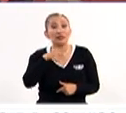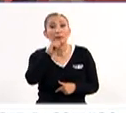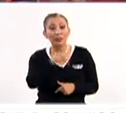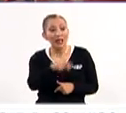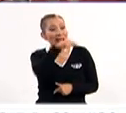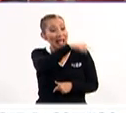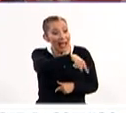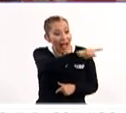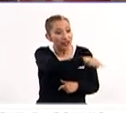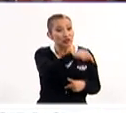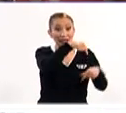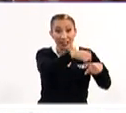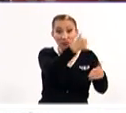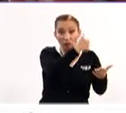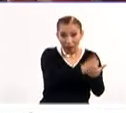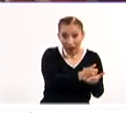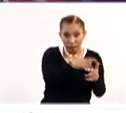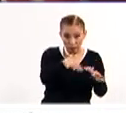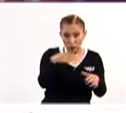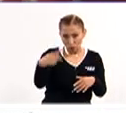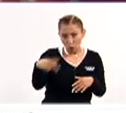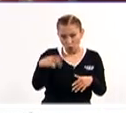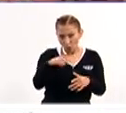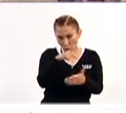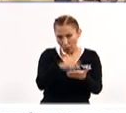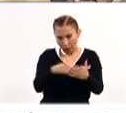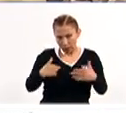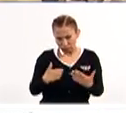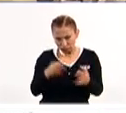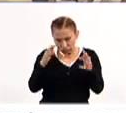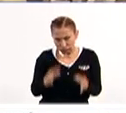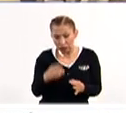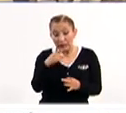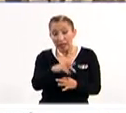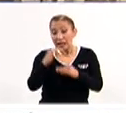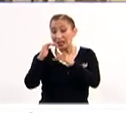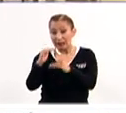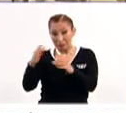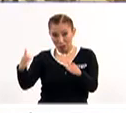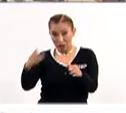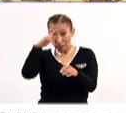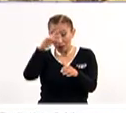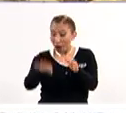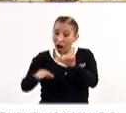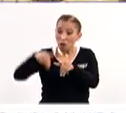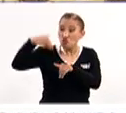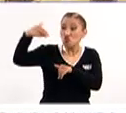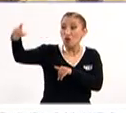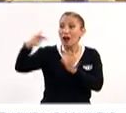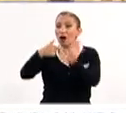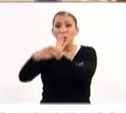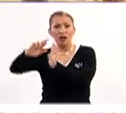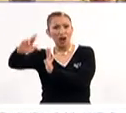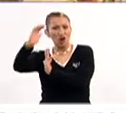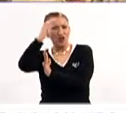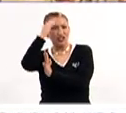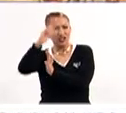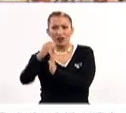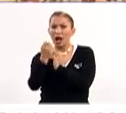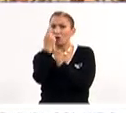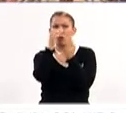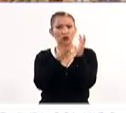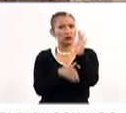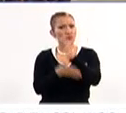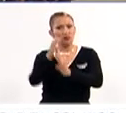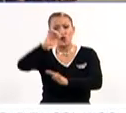también salgan de las ciudades de donde son originarios y además de los límites de México, son ya reconocidos muchos de